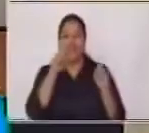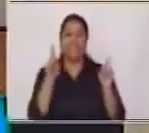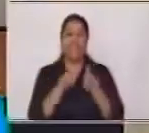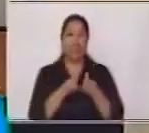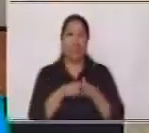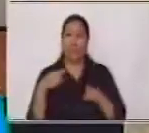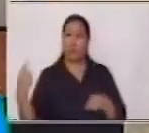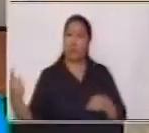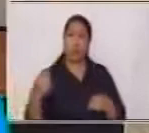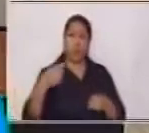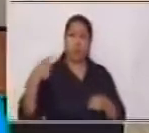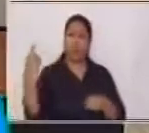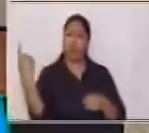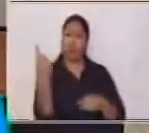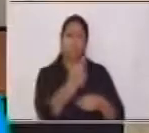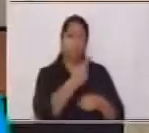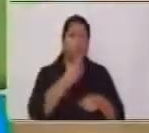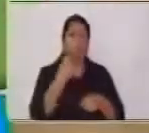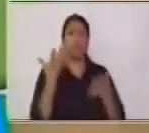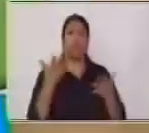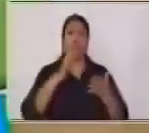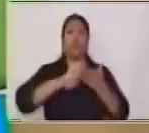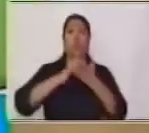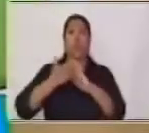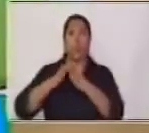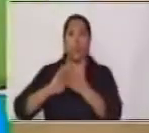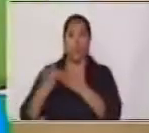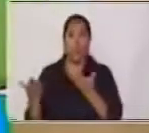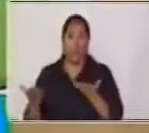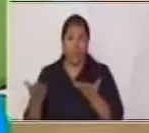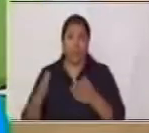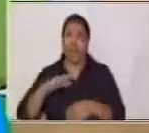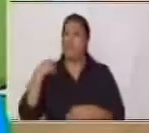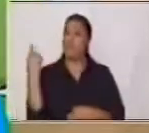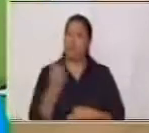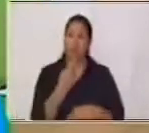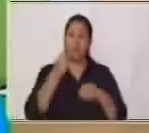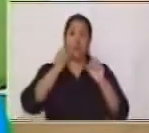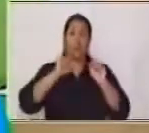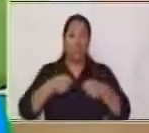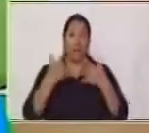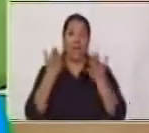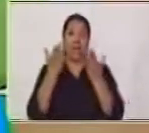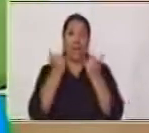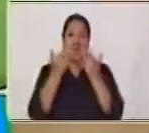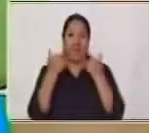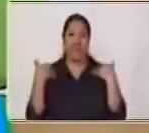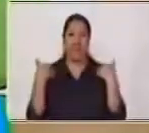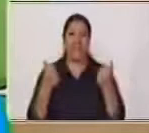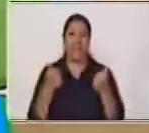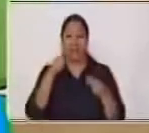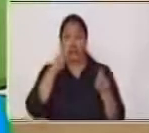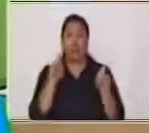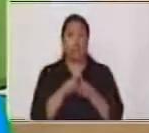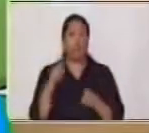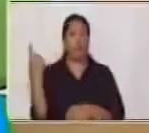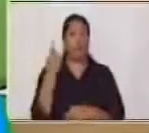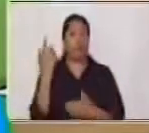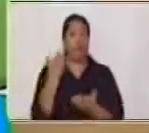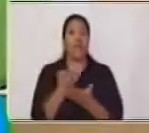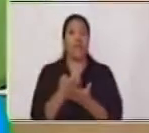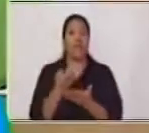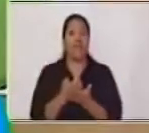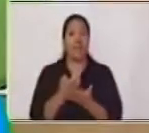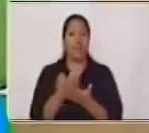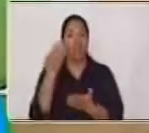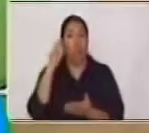Porque de ahí podemos nosotros comer saludable Y también es importante para la economía Porque así evitamos